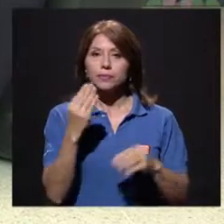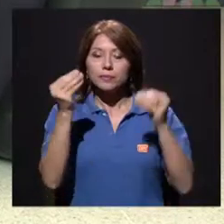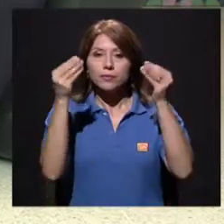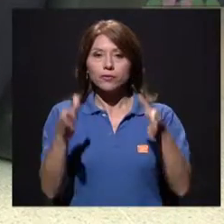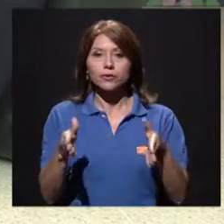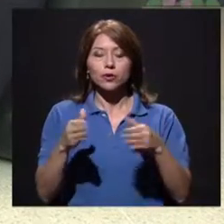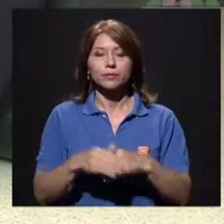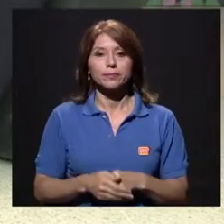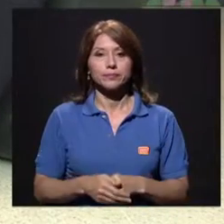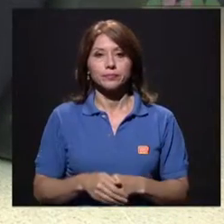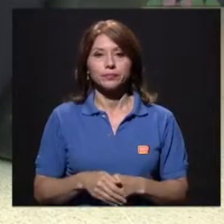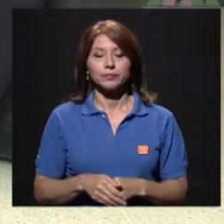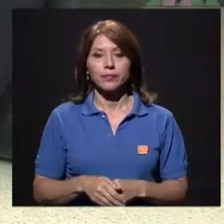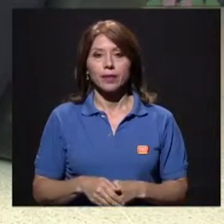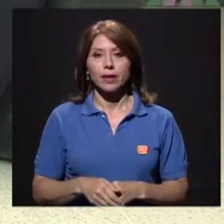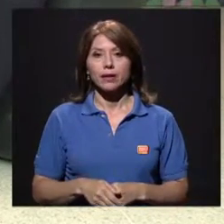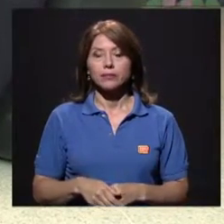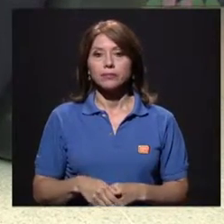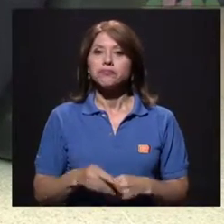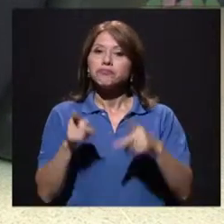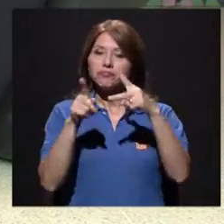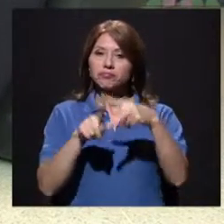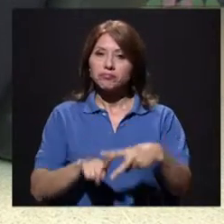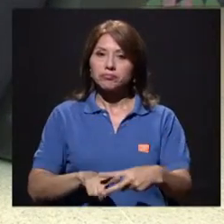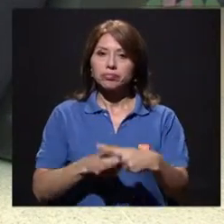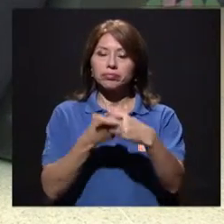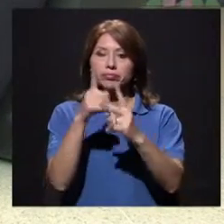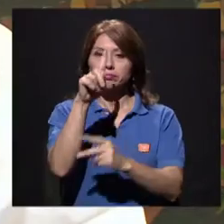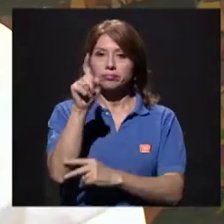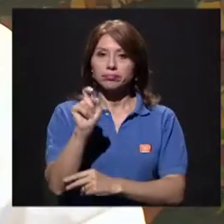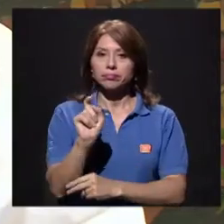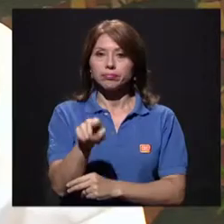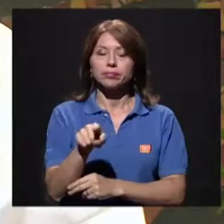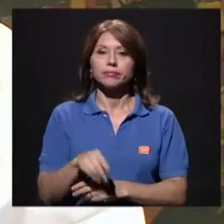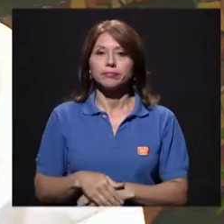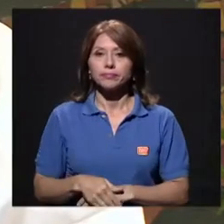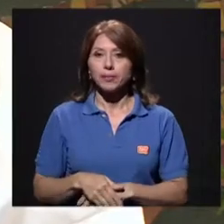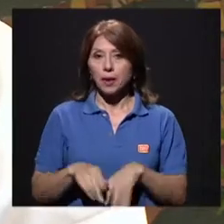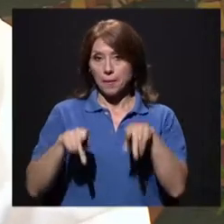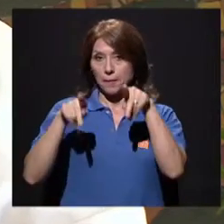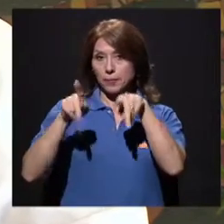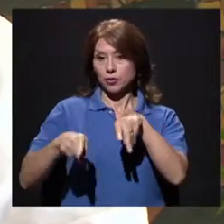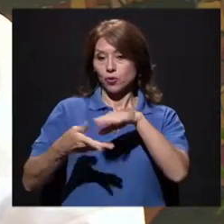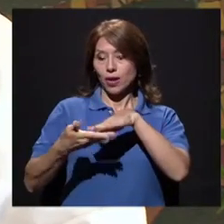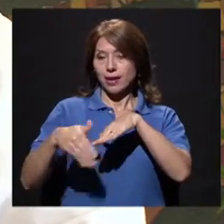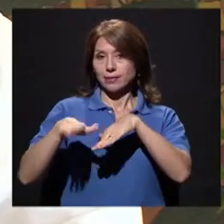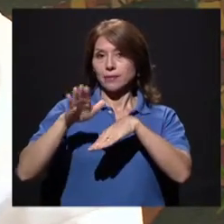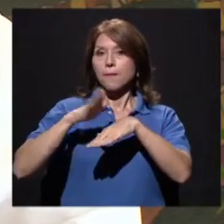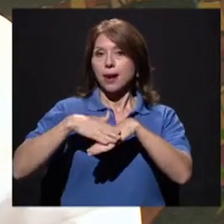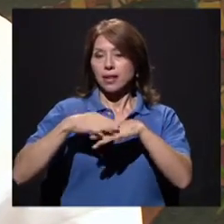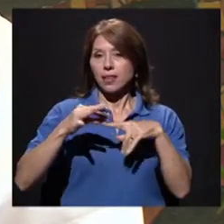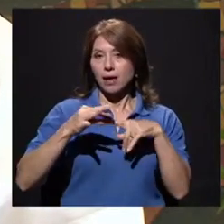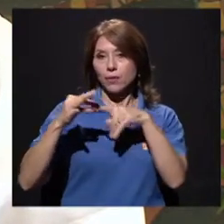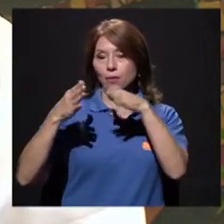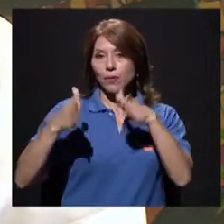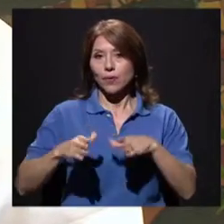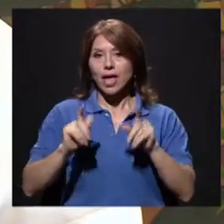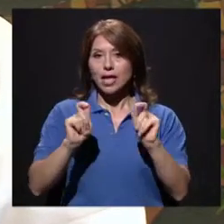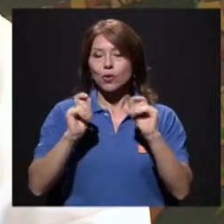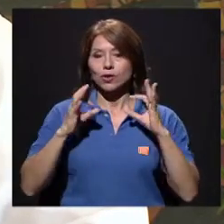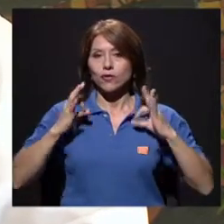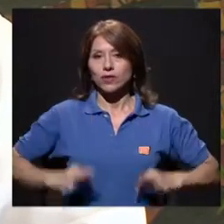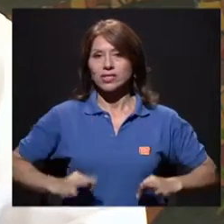profesor. Tal vez sí me gustaría pues iniciar preguntándole por qué para un experto en educación física es